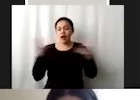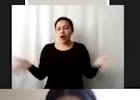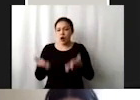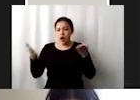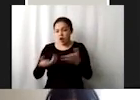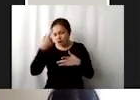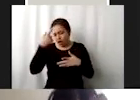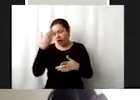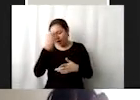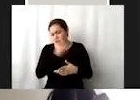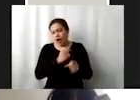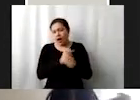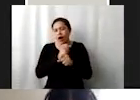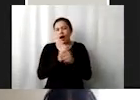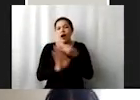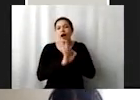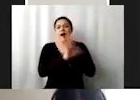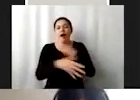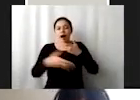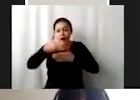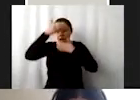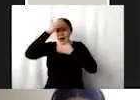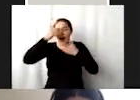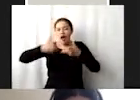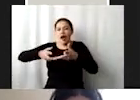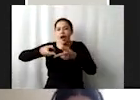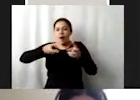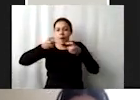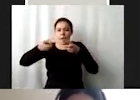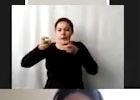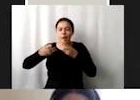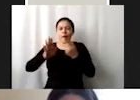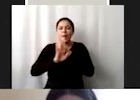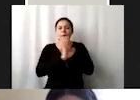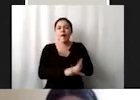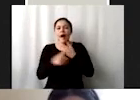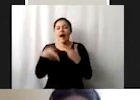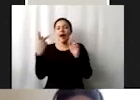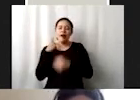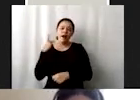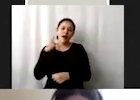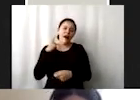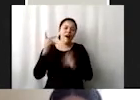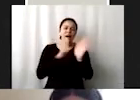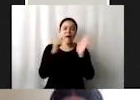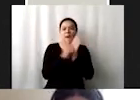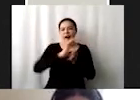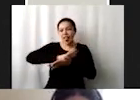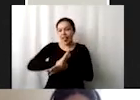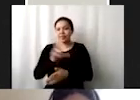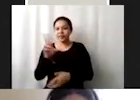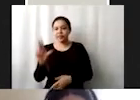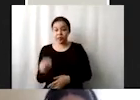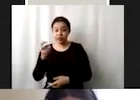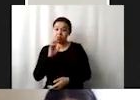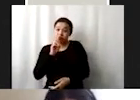de prevenir la violencia y combatir el terrorismo y la delincuencia y políticas y leyes no discriminatorias esto pudieron haberlo hecho